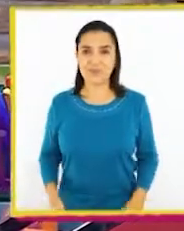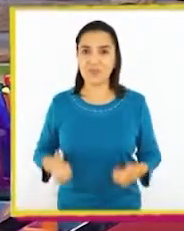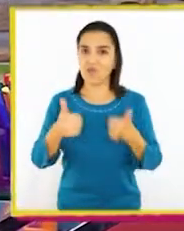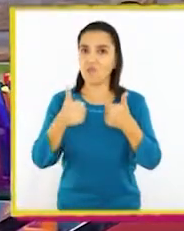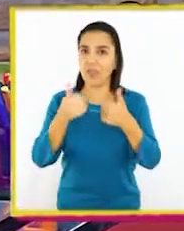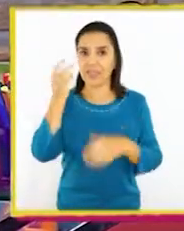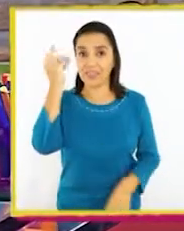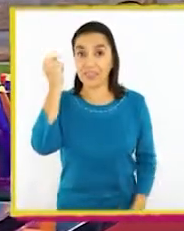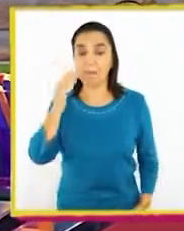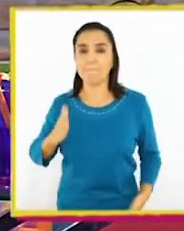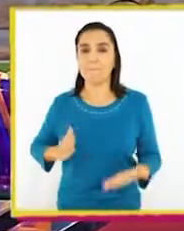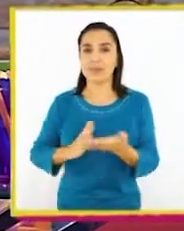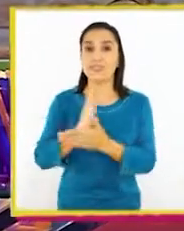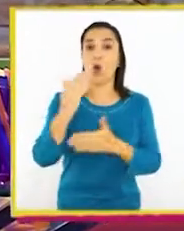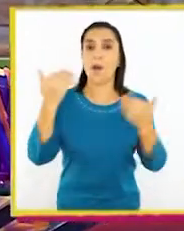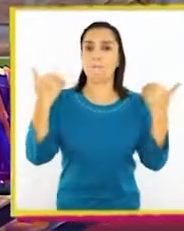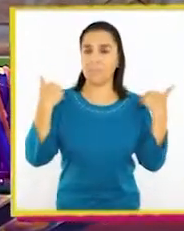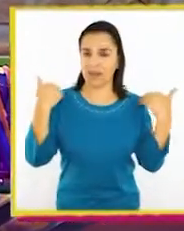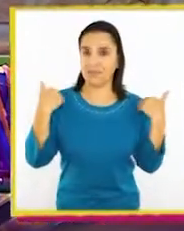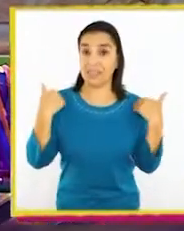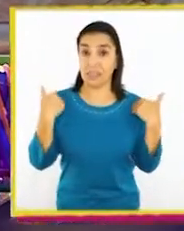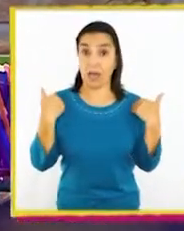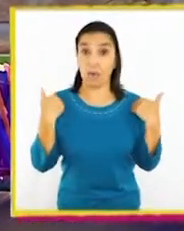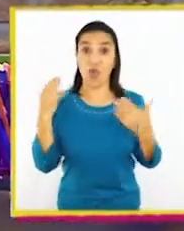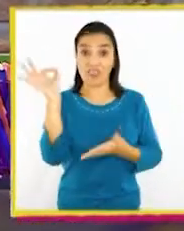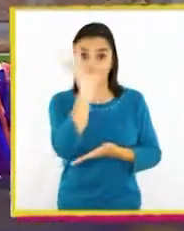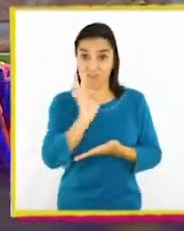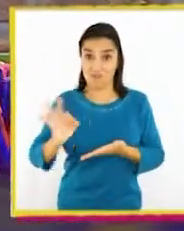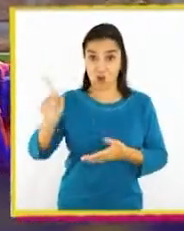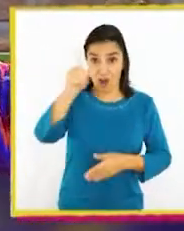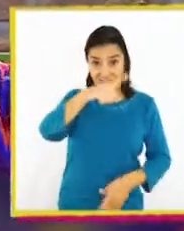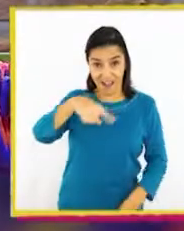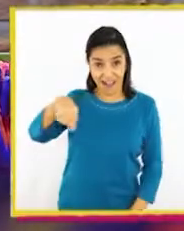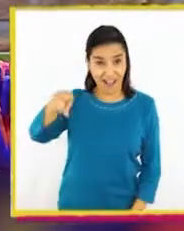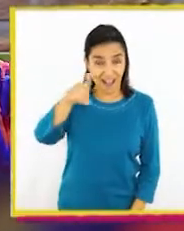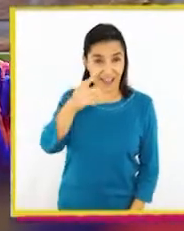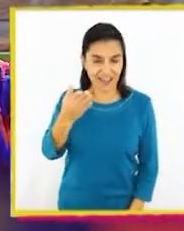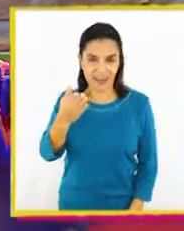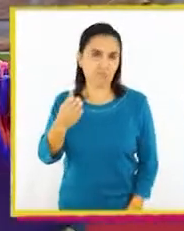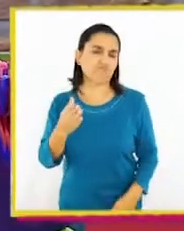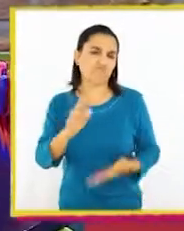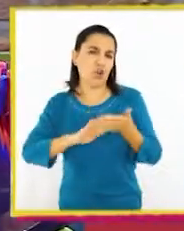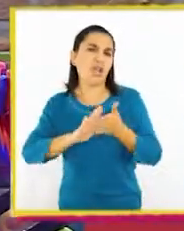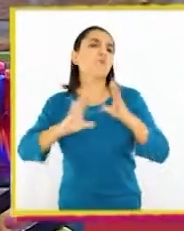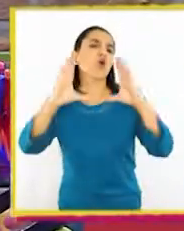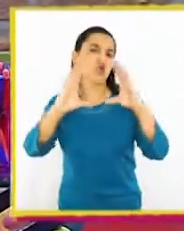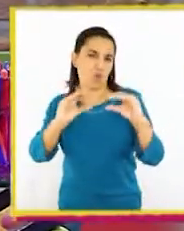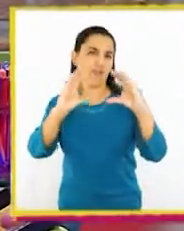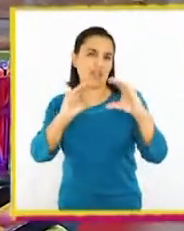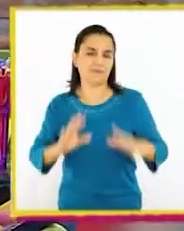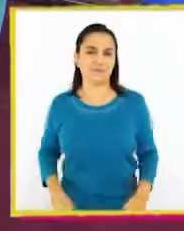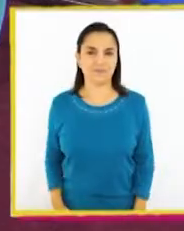Buena idea. Podemos partir practicando con lo que hemos hecho en el aire, como la nube.